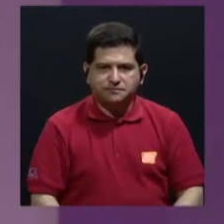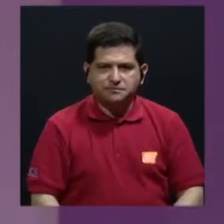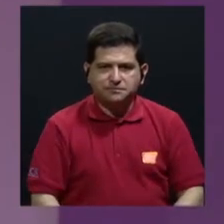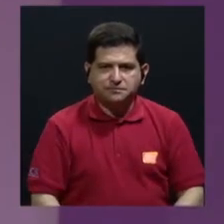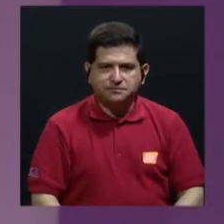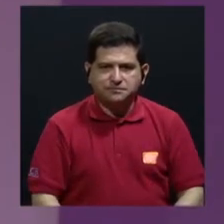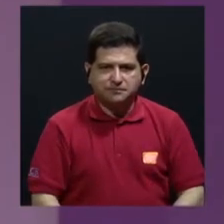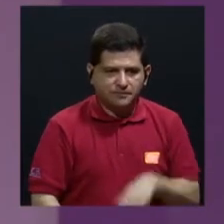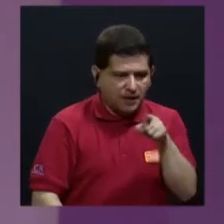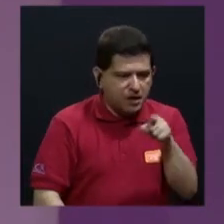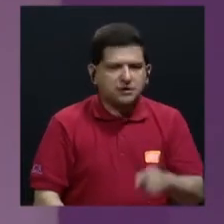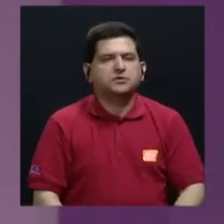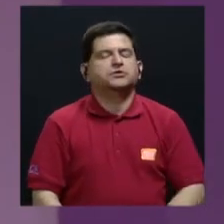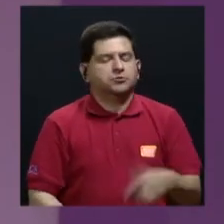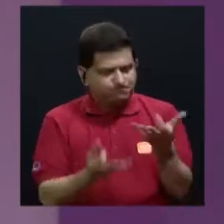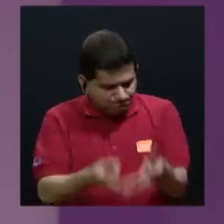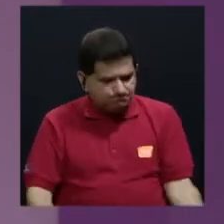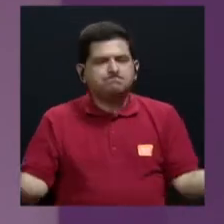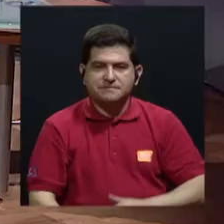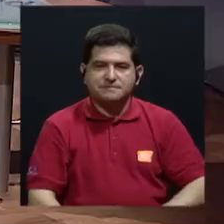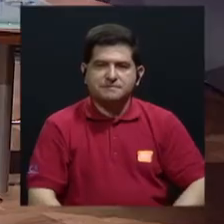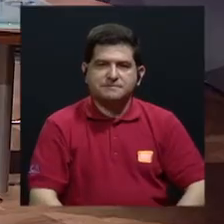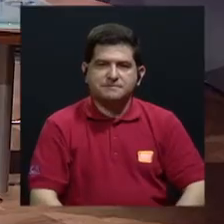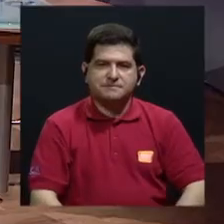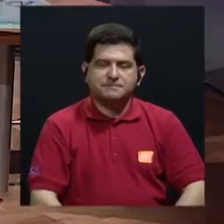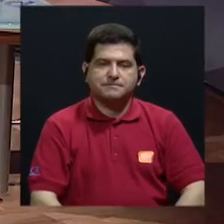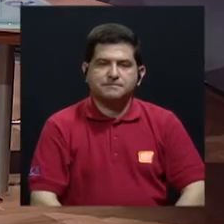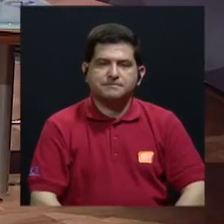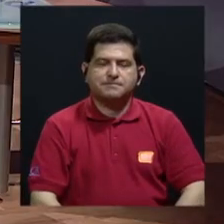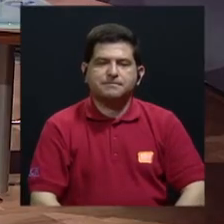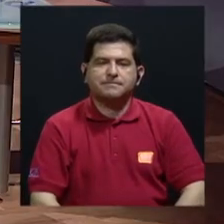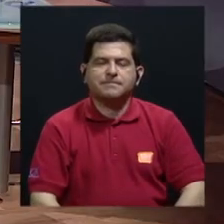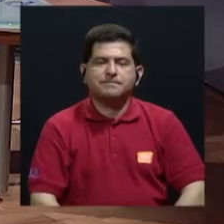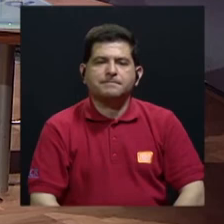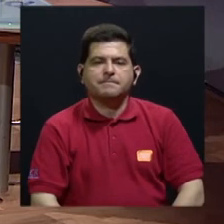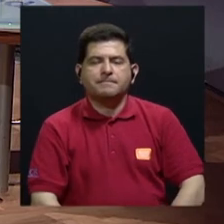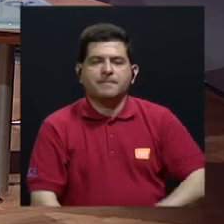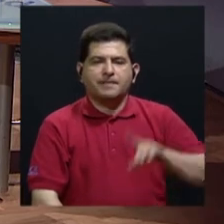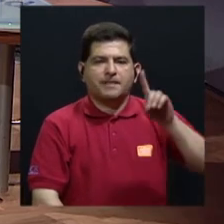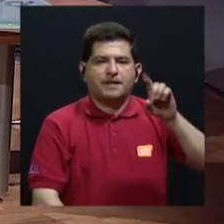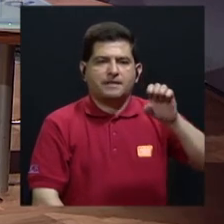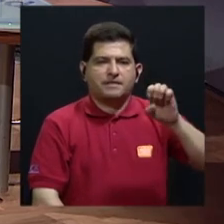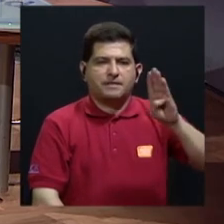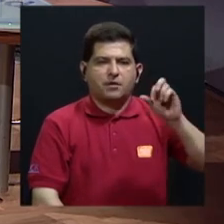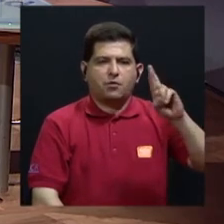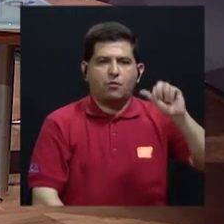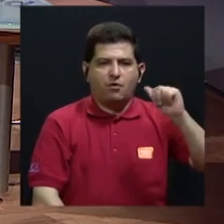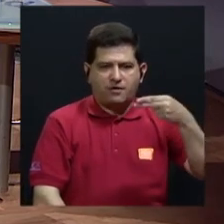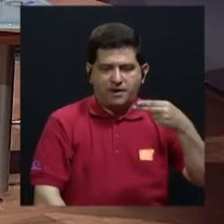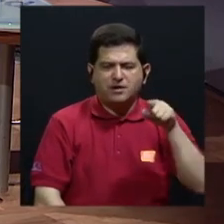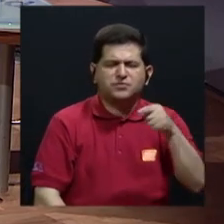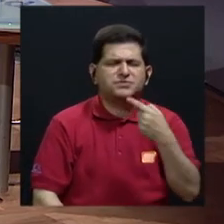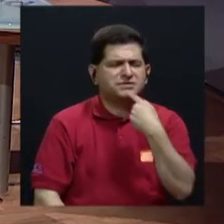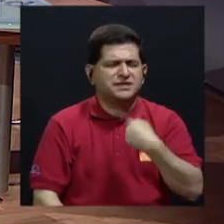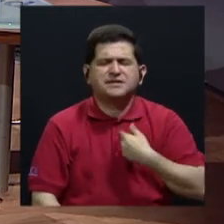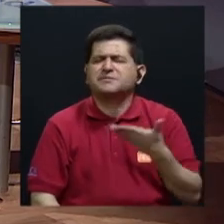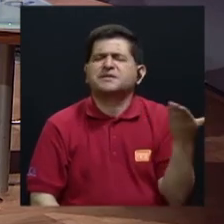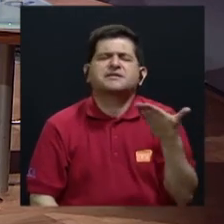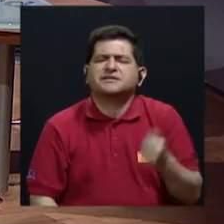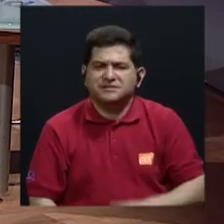tiene muchísima importancia. Débora, ¿tú qué puedes decirme respecto de